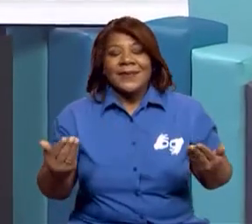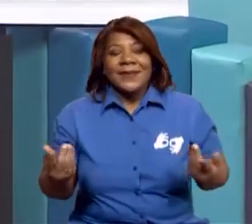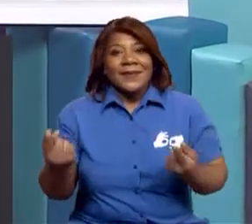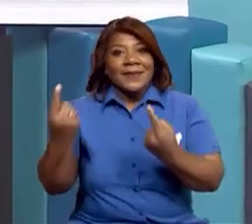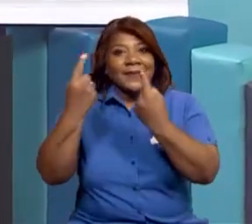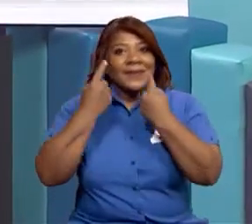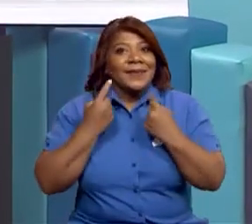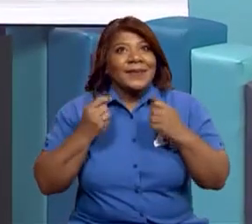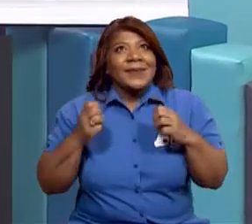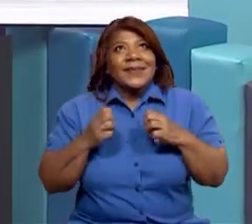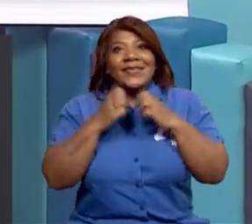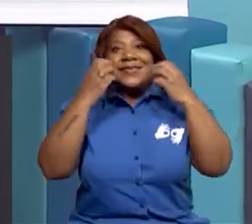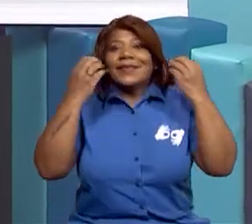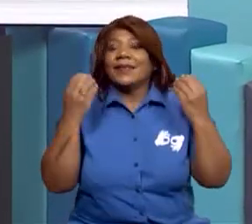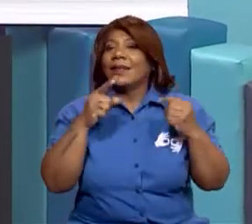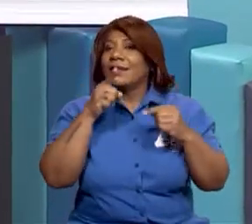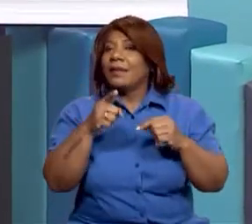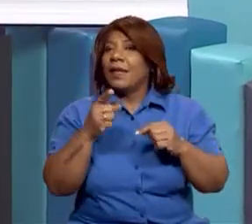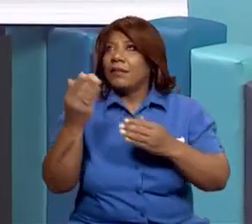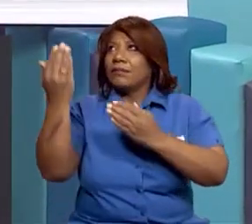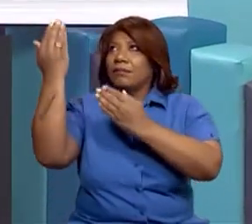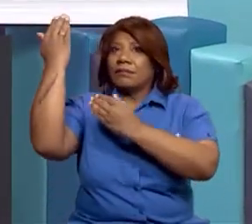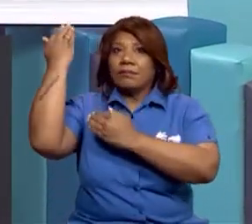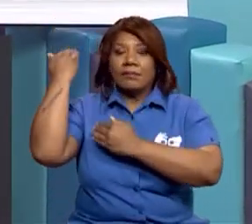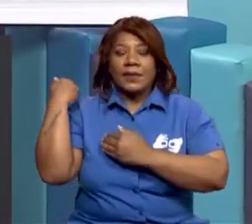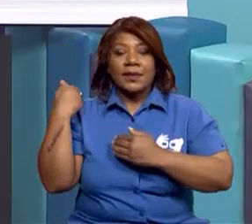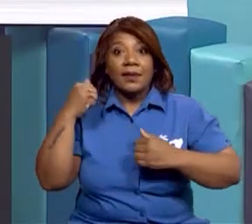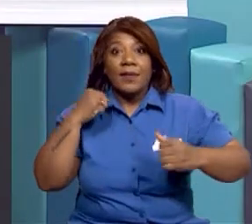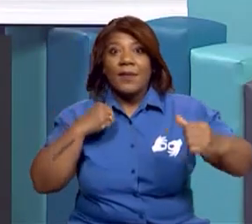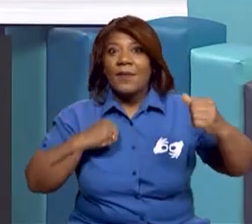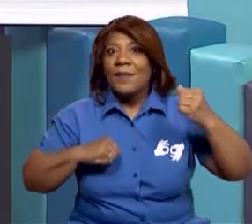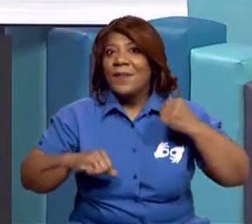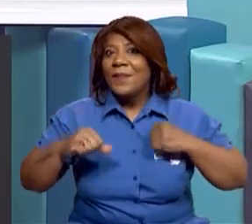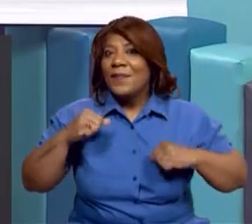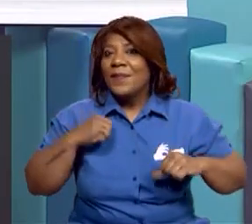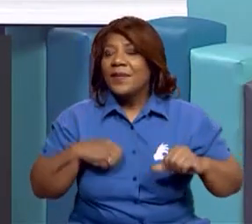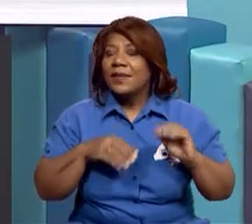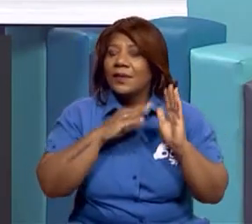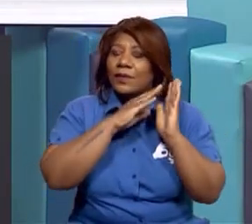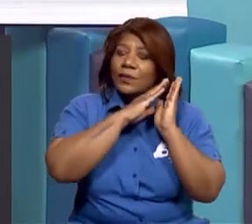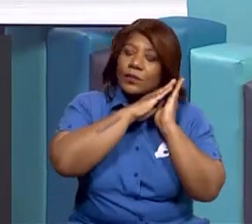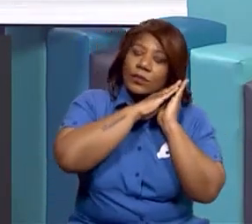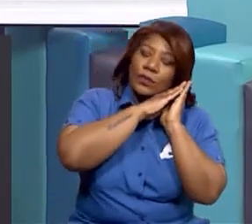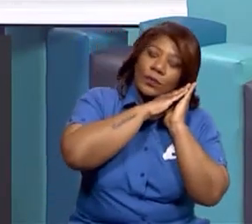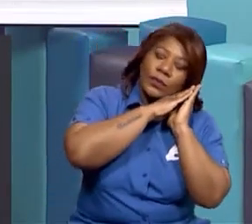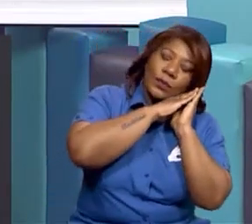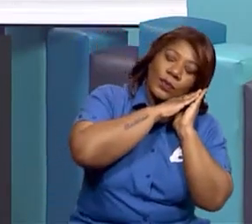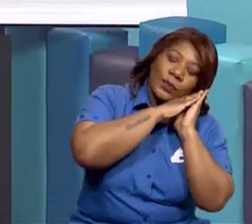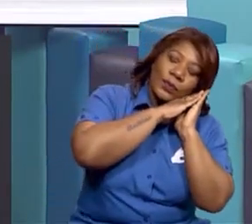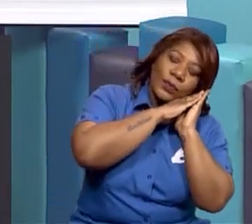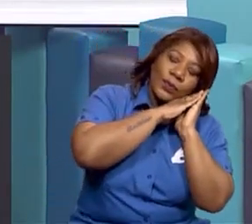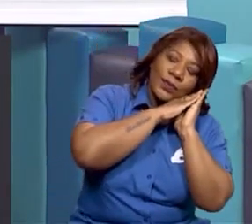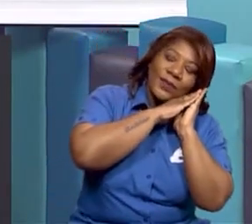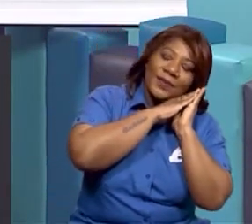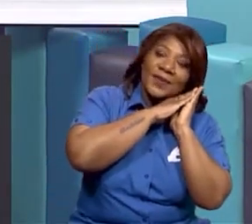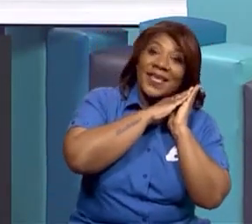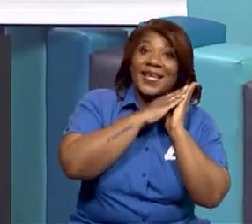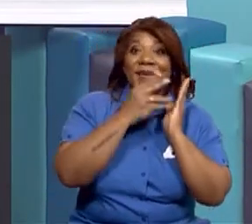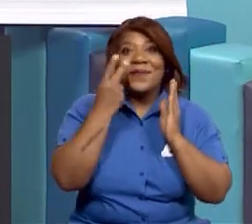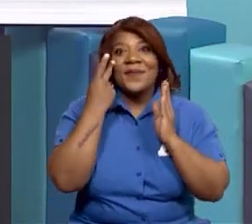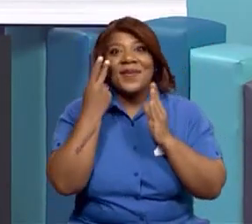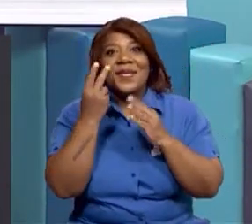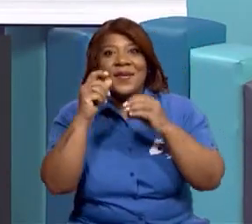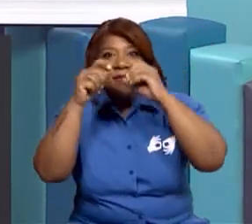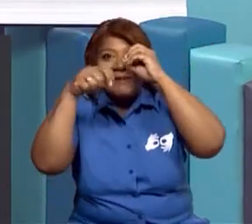energía, de haber descansado, de haber ido a pasear, dormir hasta tarde, ver películas. Estoy súper contenta de estar con